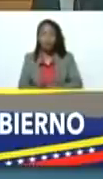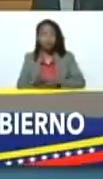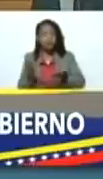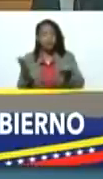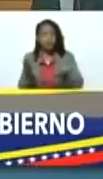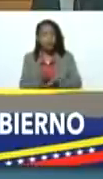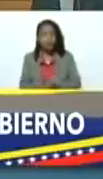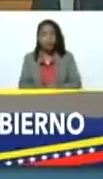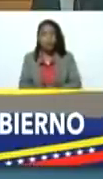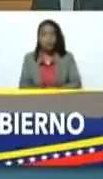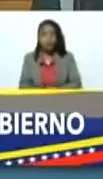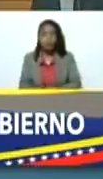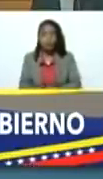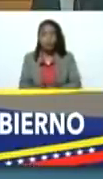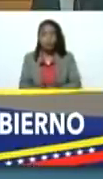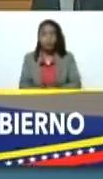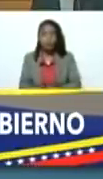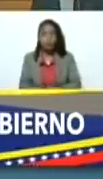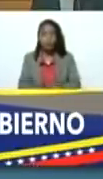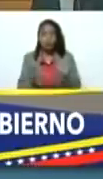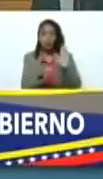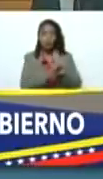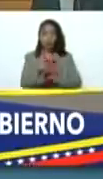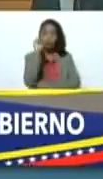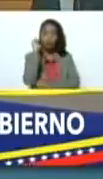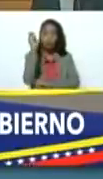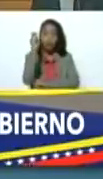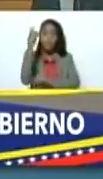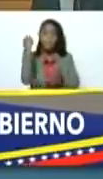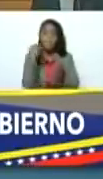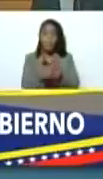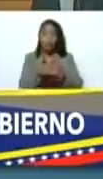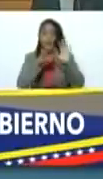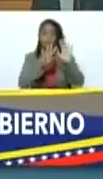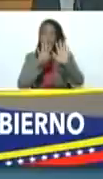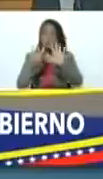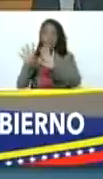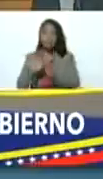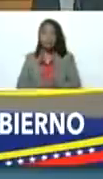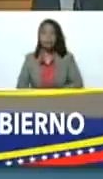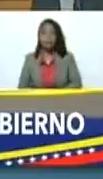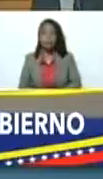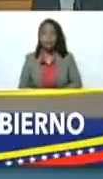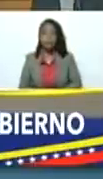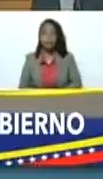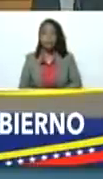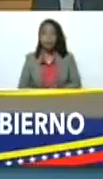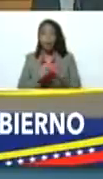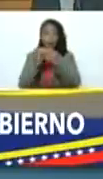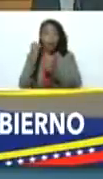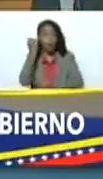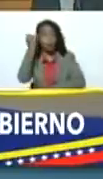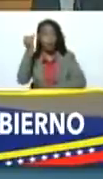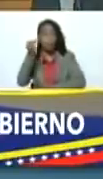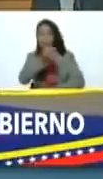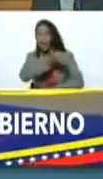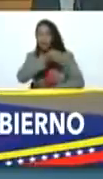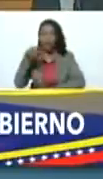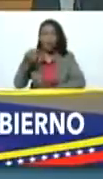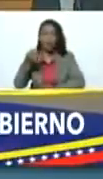la Constitución de 1999. Una creación maravillosa.